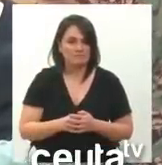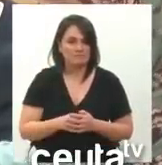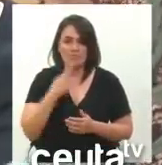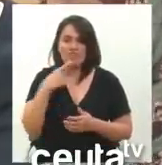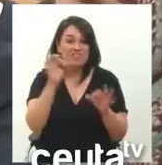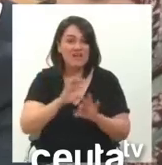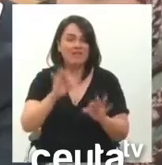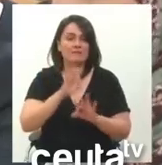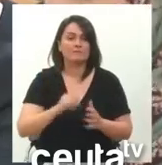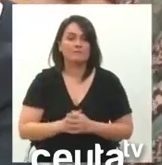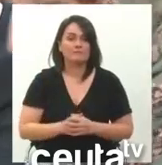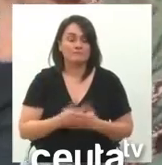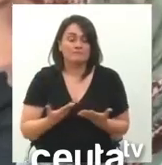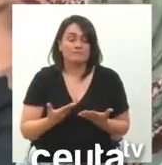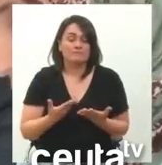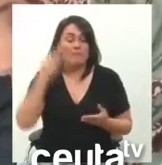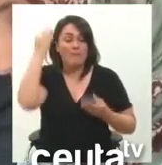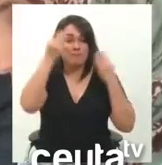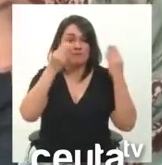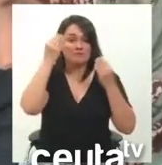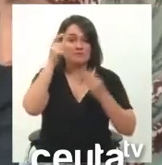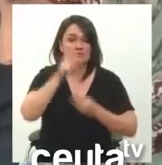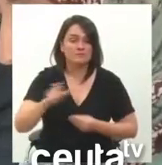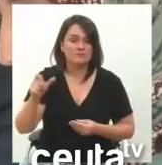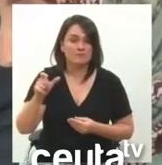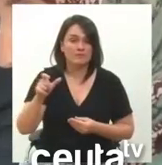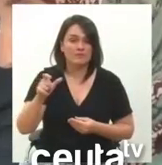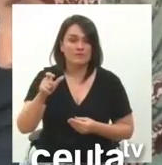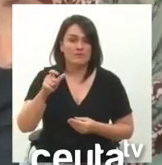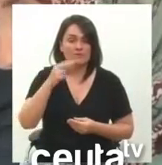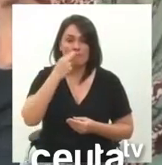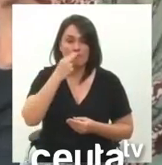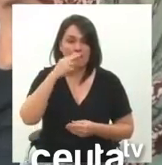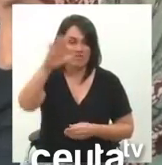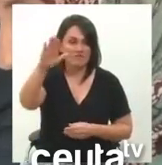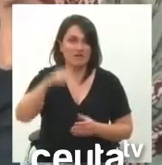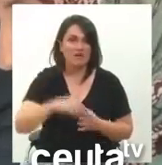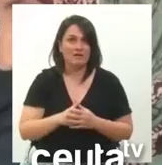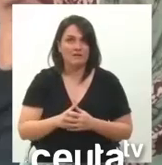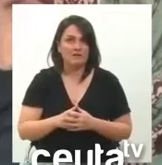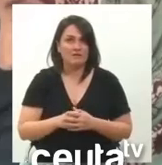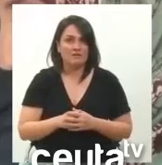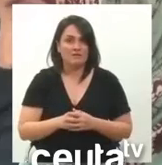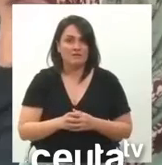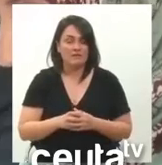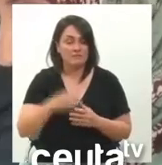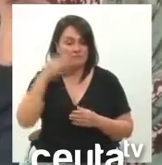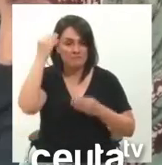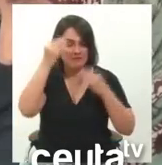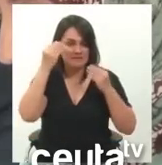los fascistas que creen que una frontera tiene que defenderse a cualquier precio, incluso